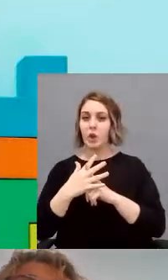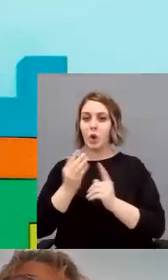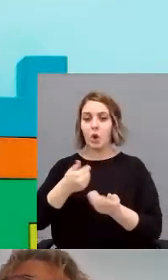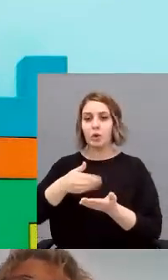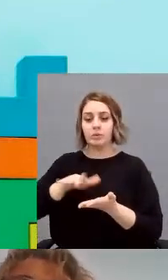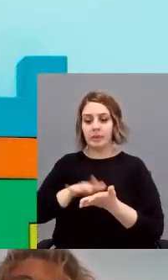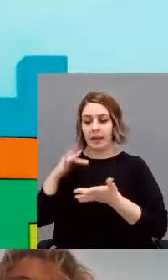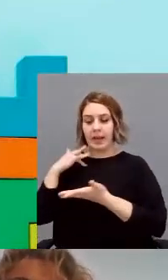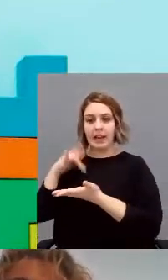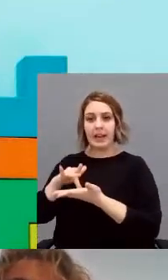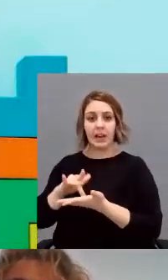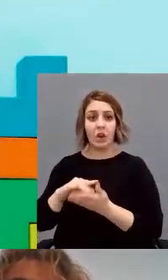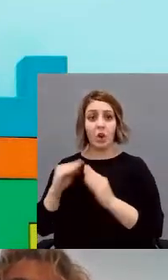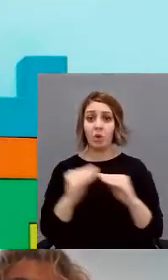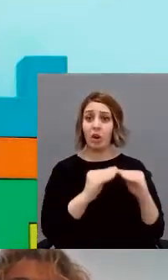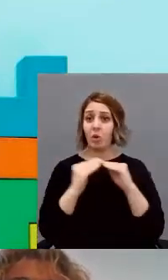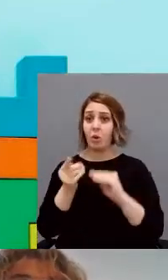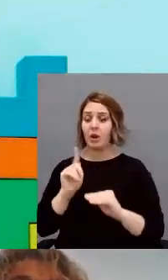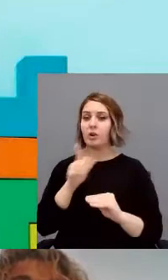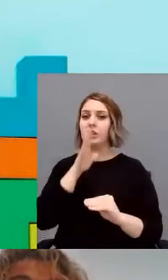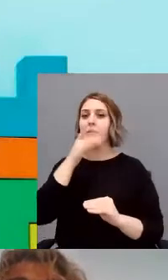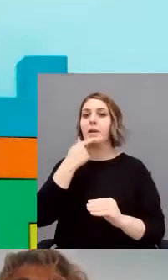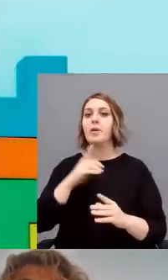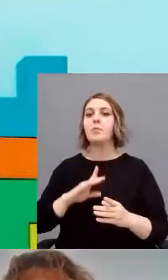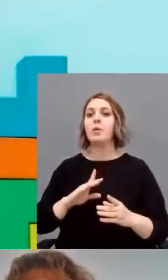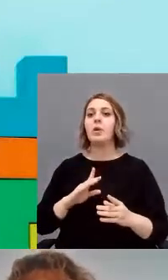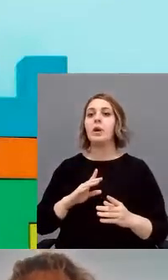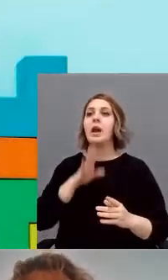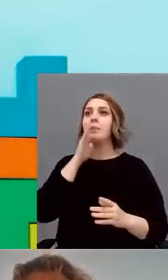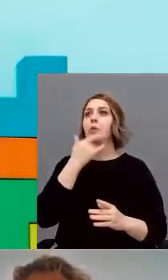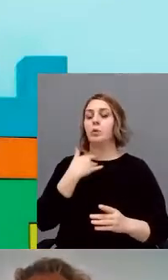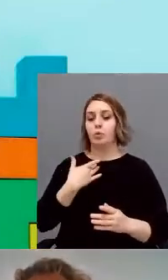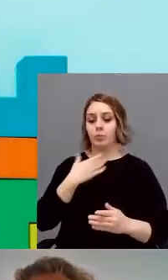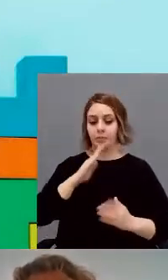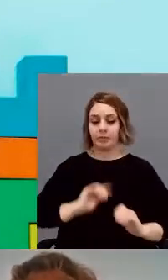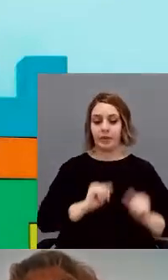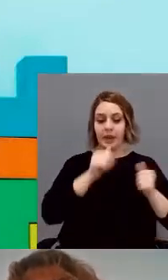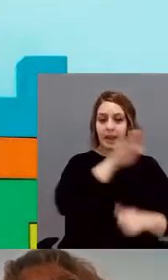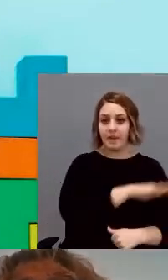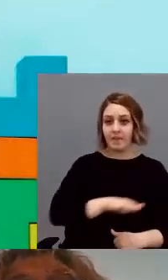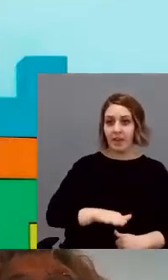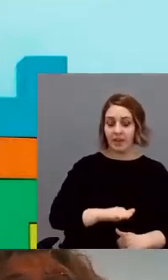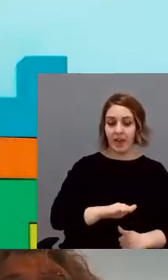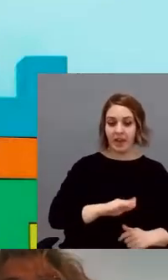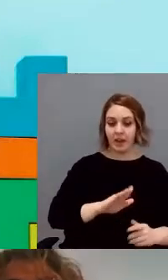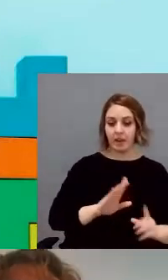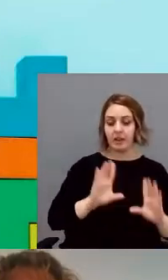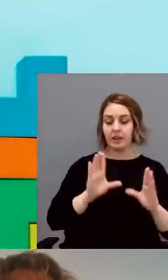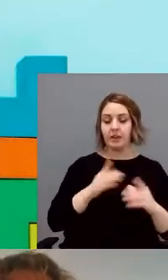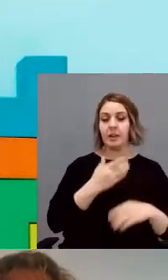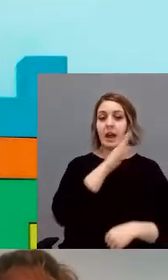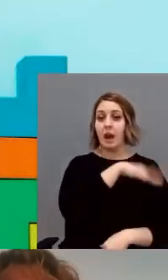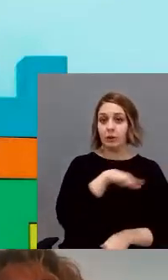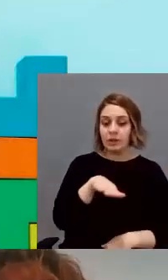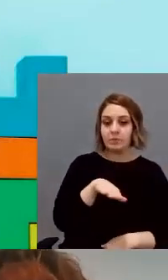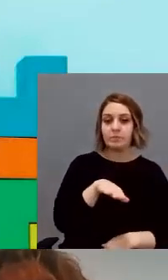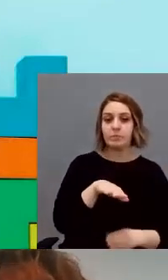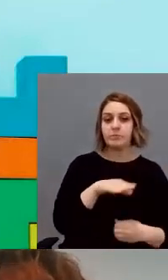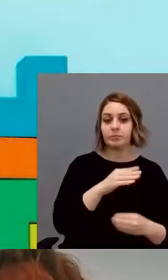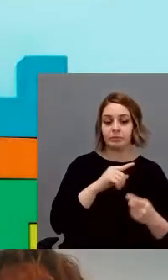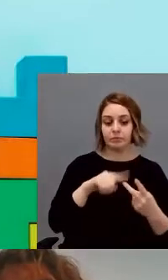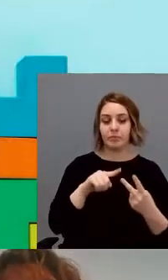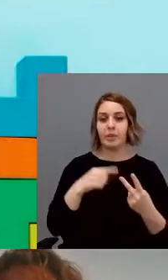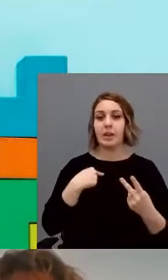además, existe una modificación vitalicia. Estamos hablando de un TEA en la primera infancia, un autismo infantil, un autismo en